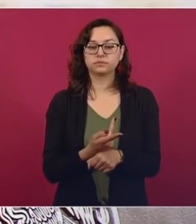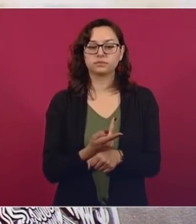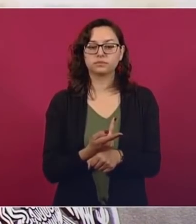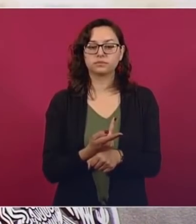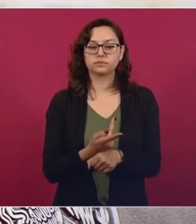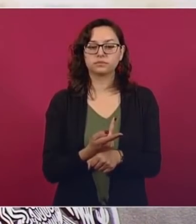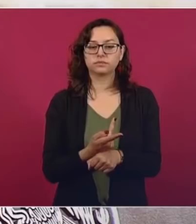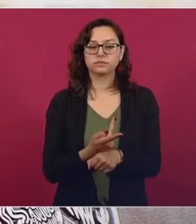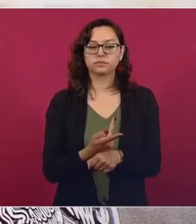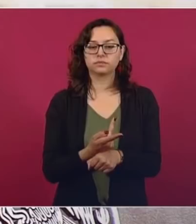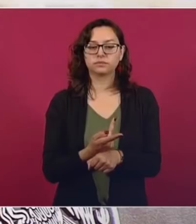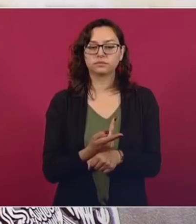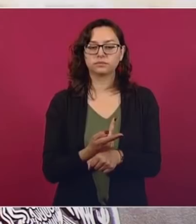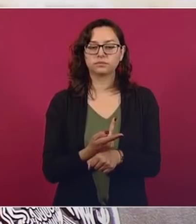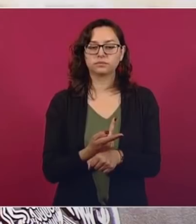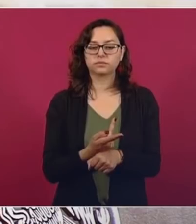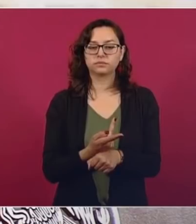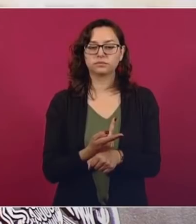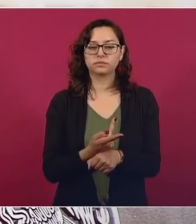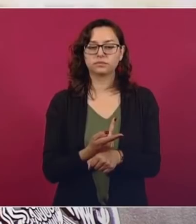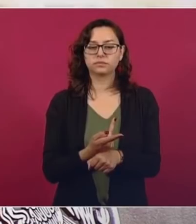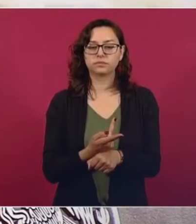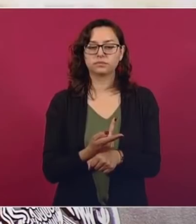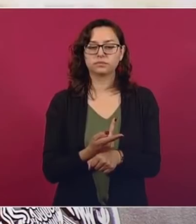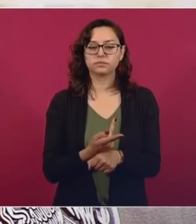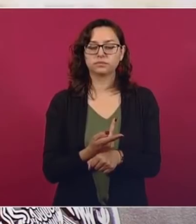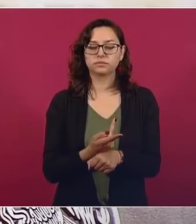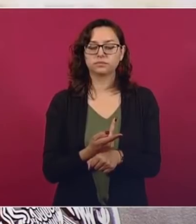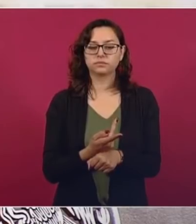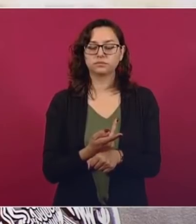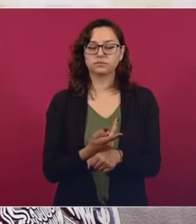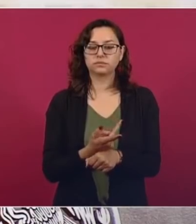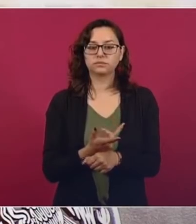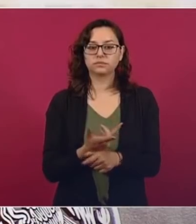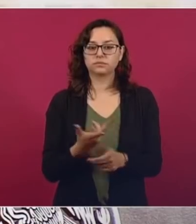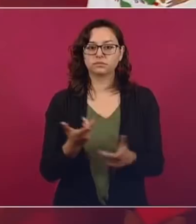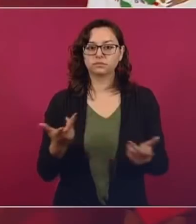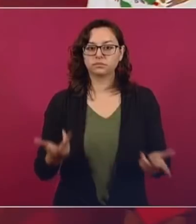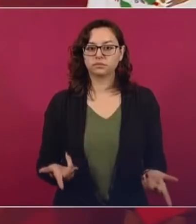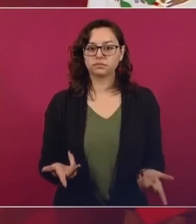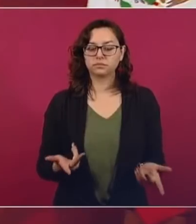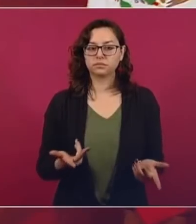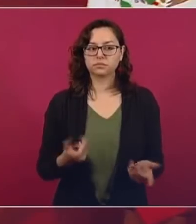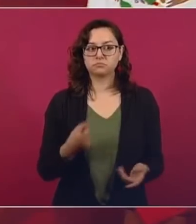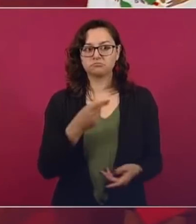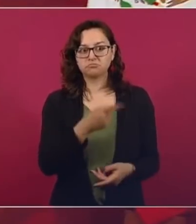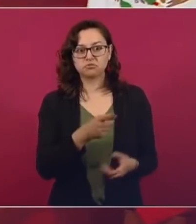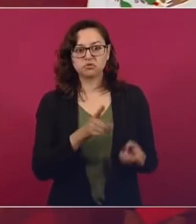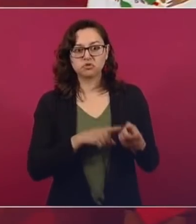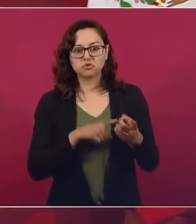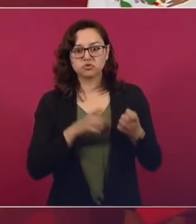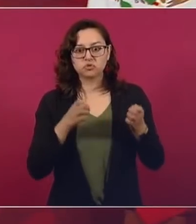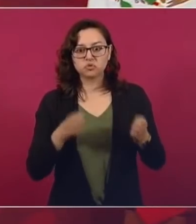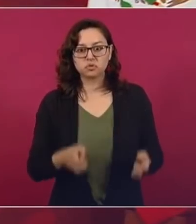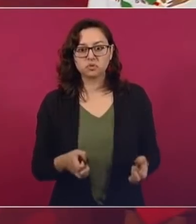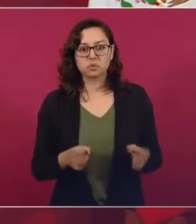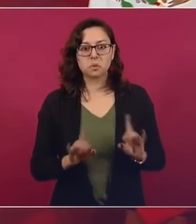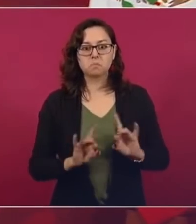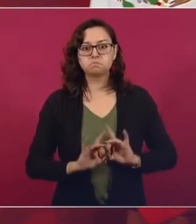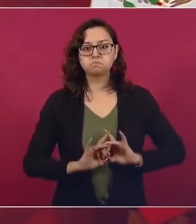que no existían, que no hacían presencia, están llegando.